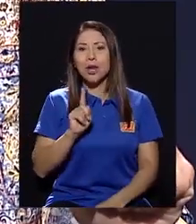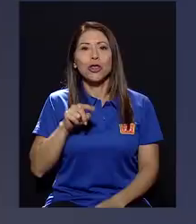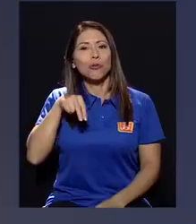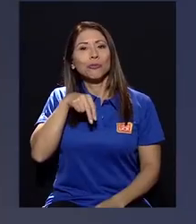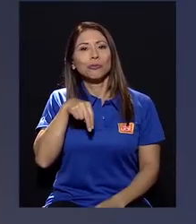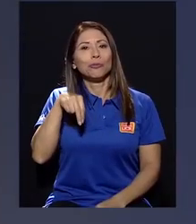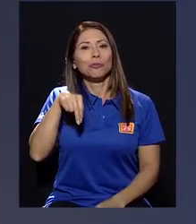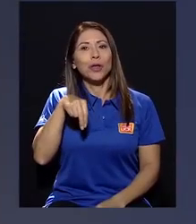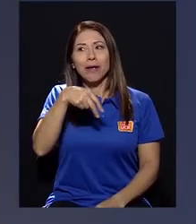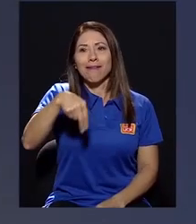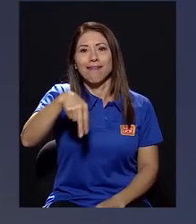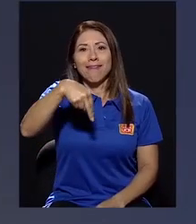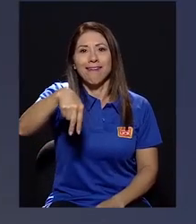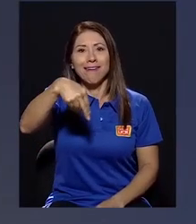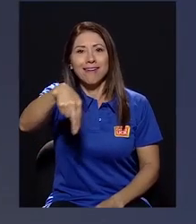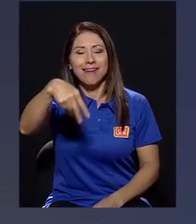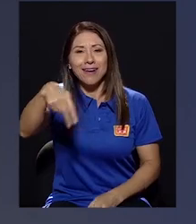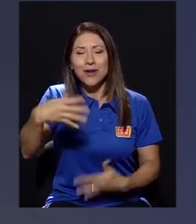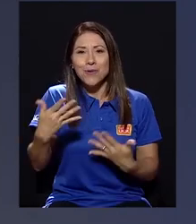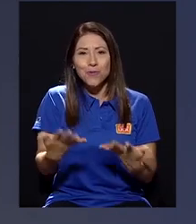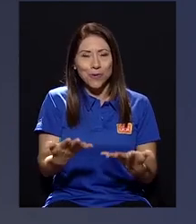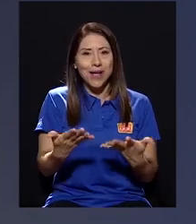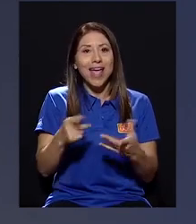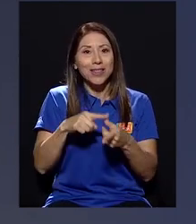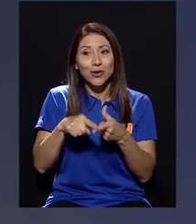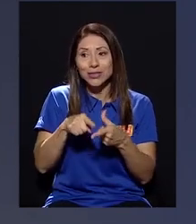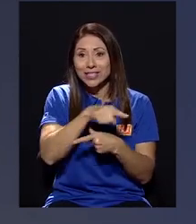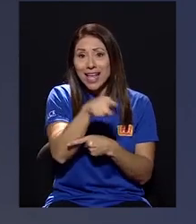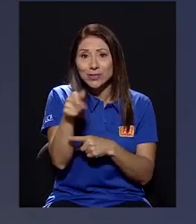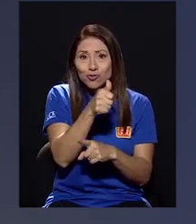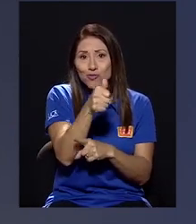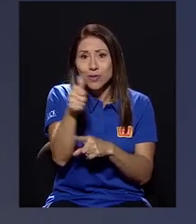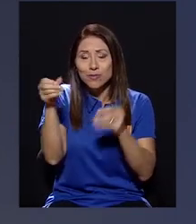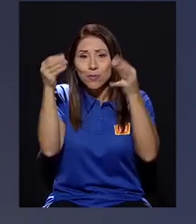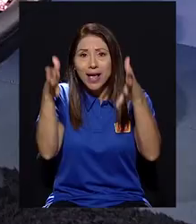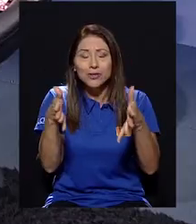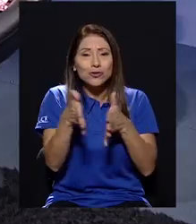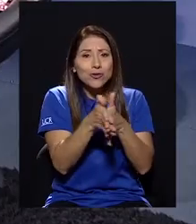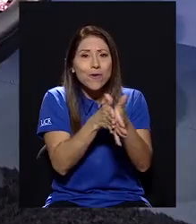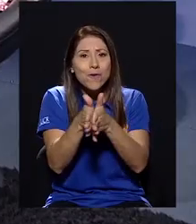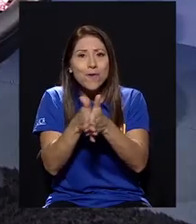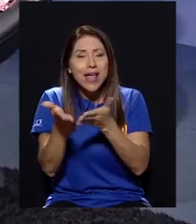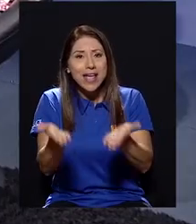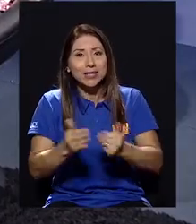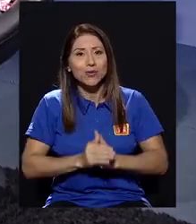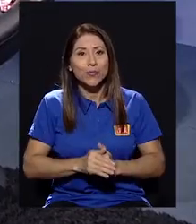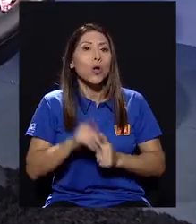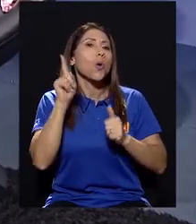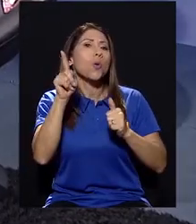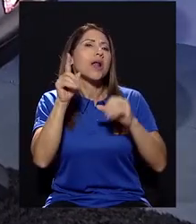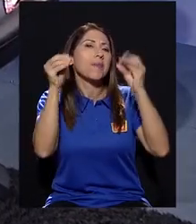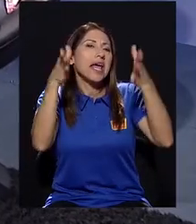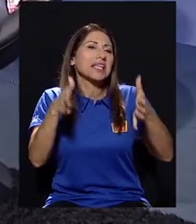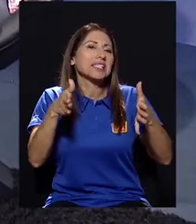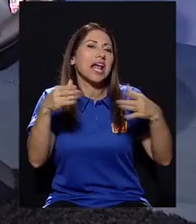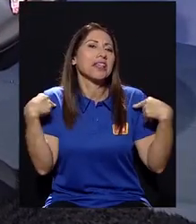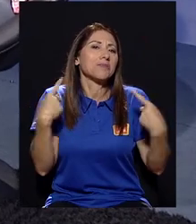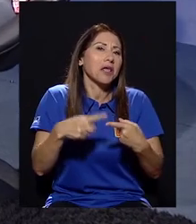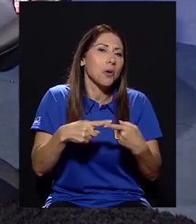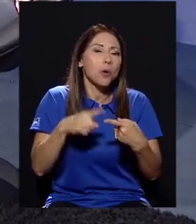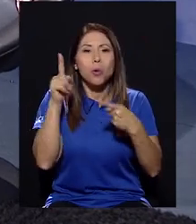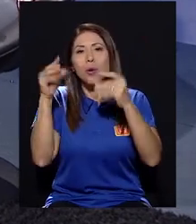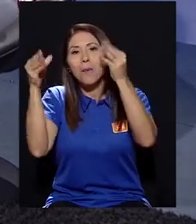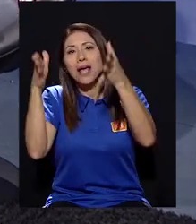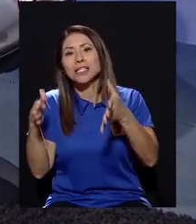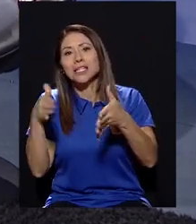Entonces, esta riqueza ha sido aprovechada por estos mismos maestros. Y una maestra que es de español, que es de